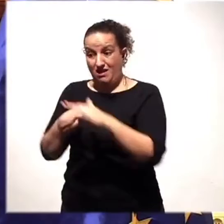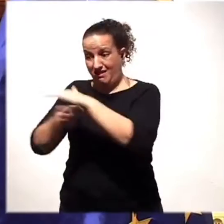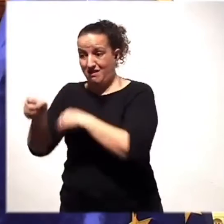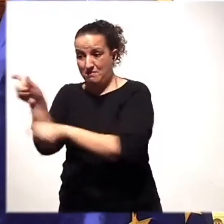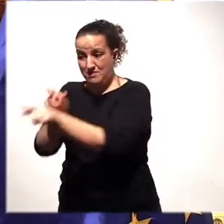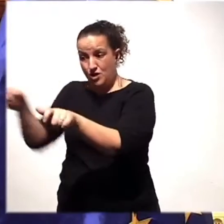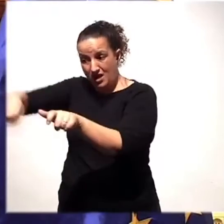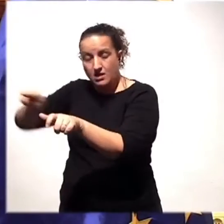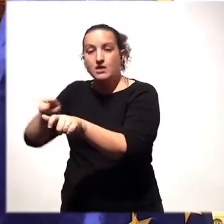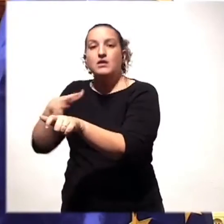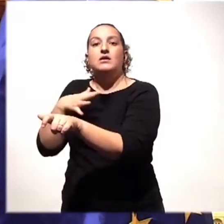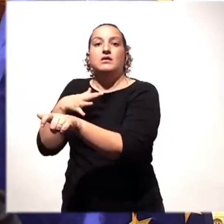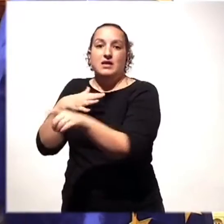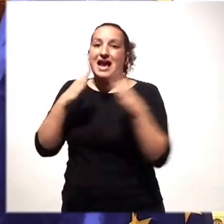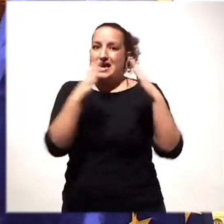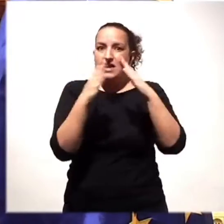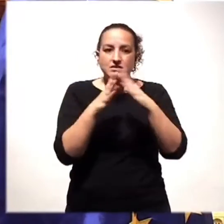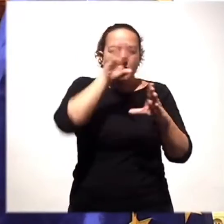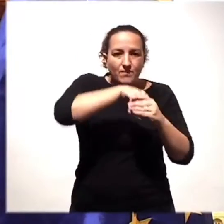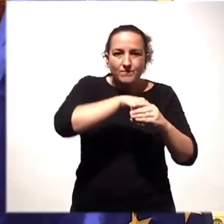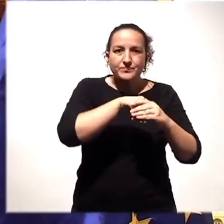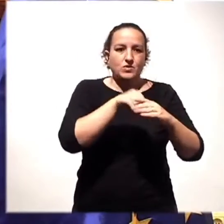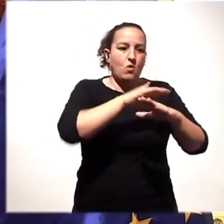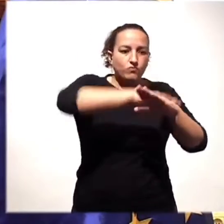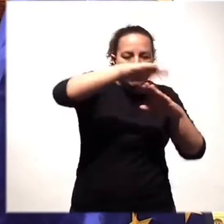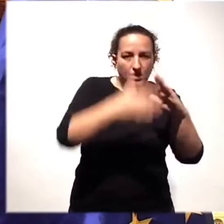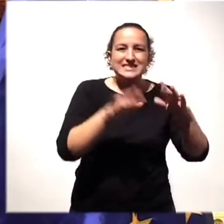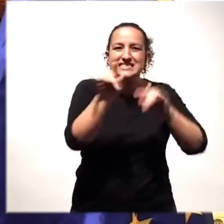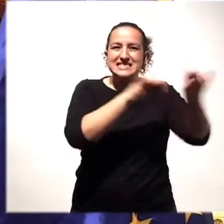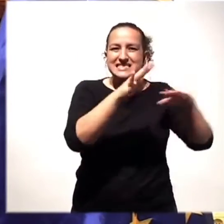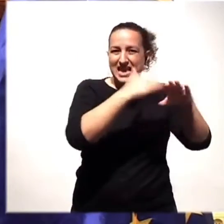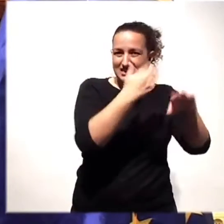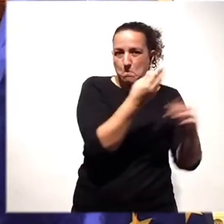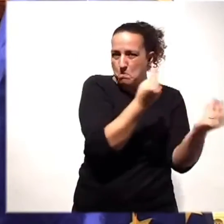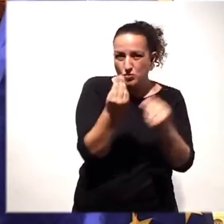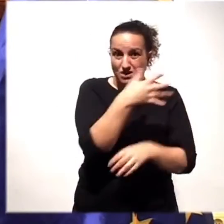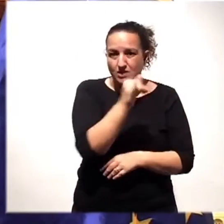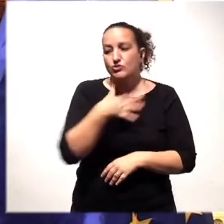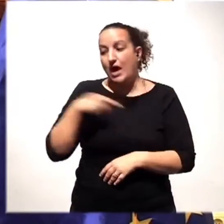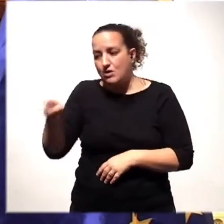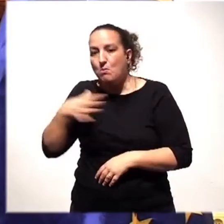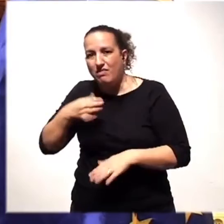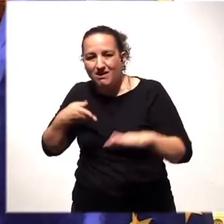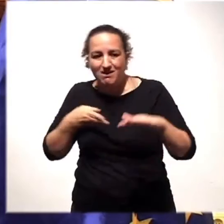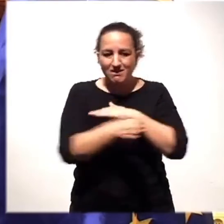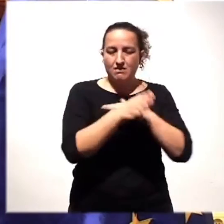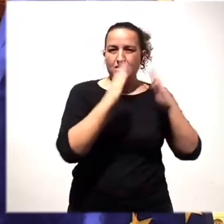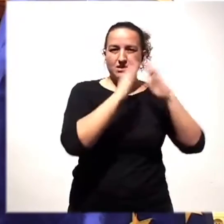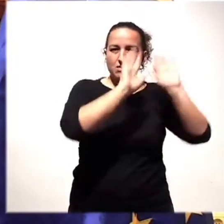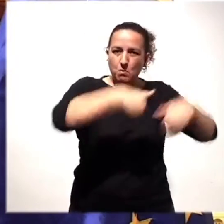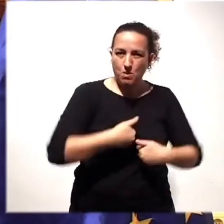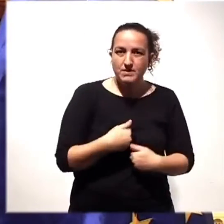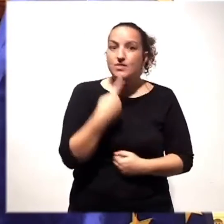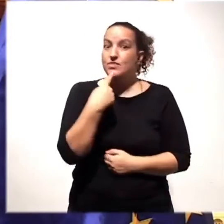ceniza que no por lava y podrán, una vez que las infraestructuras puedan abrirse, podrán muchos de ellos regresar a sus casas. De hecho,